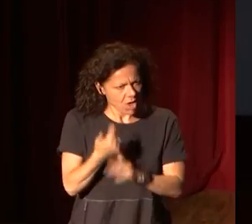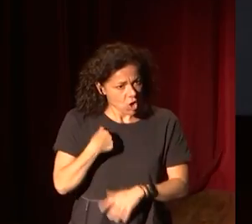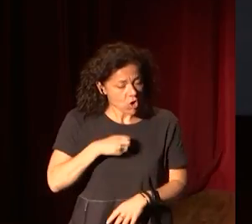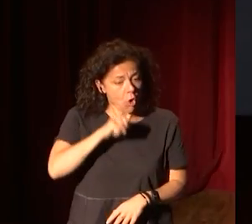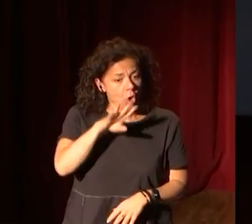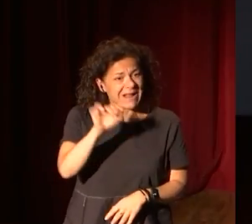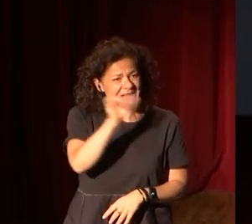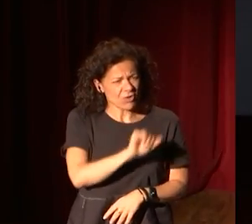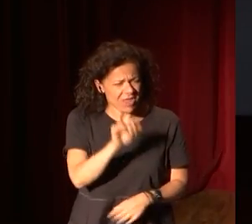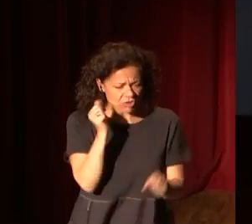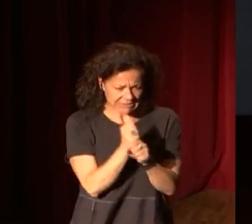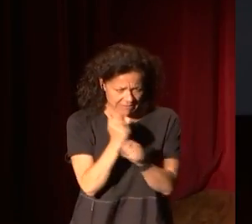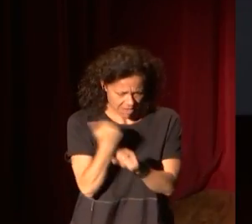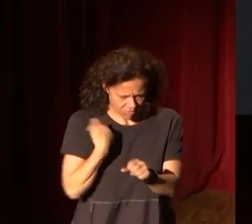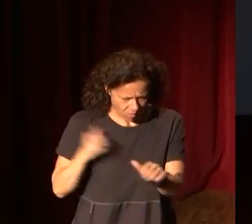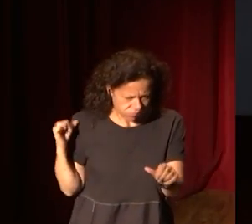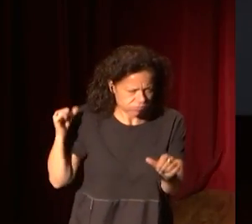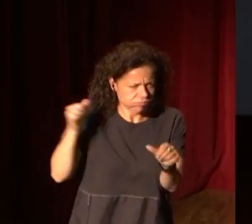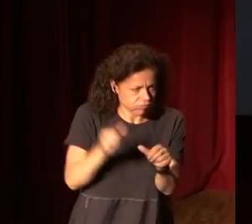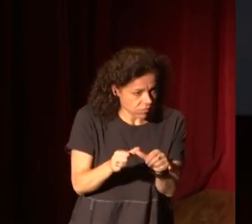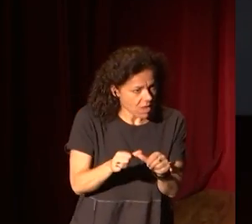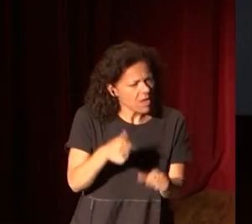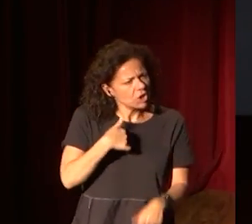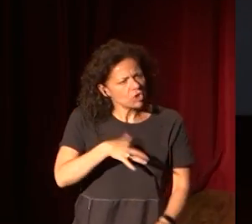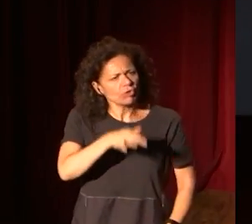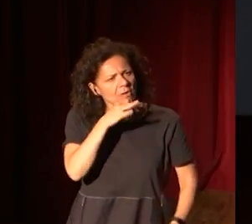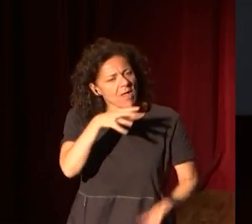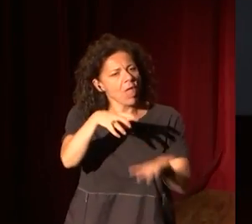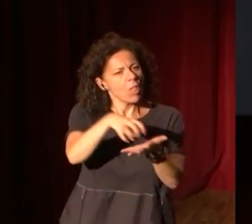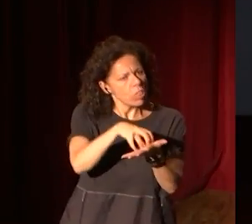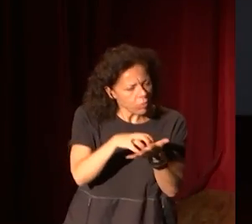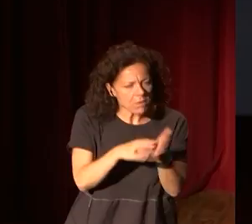trabajando en el museo en esto, sigo teniendo esta duda constante.